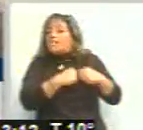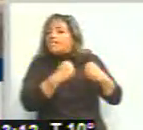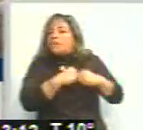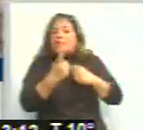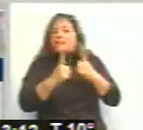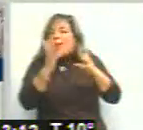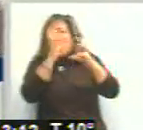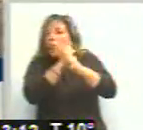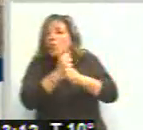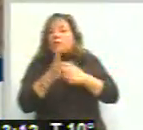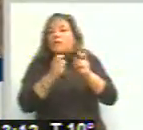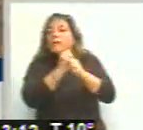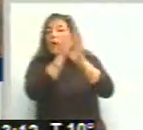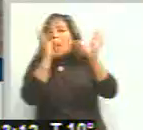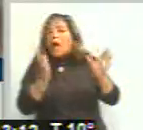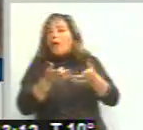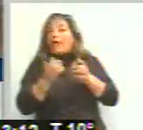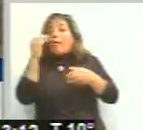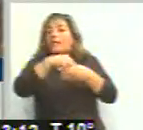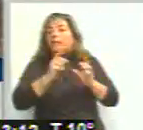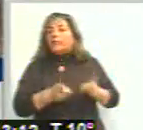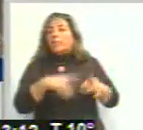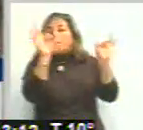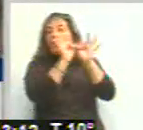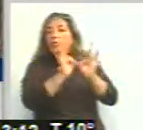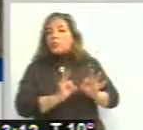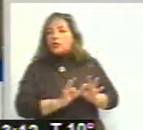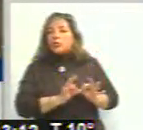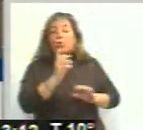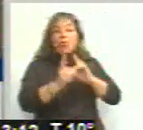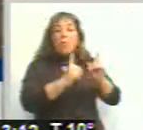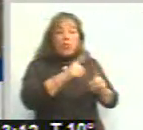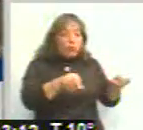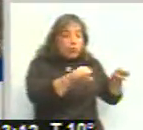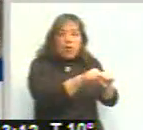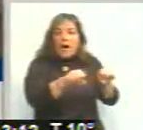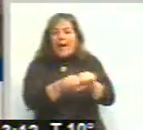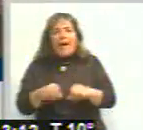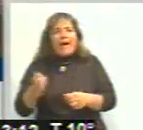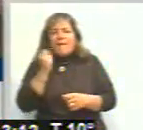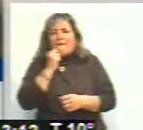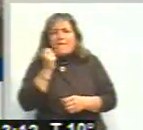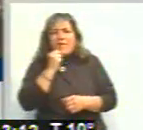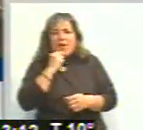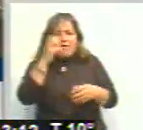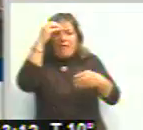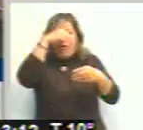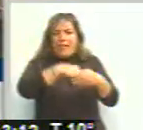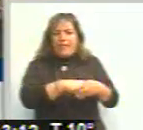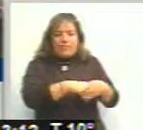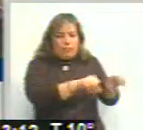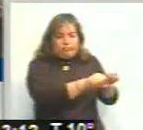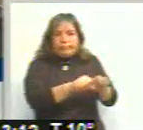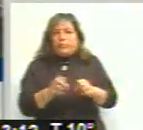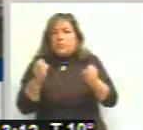definidas dentro del mismo proyecto ejecutivo, como la aparición de algunos ductos antiguos dentro de la medida que se fue